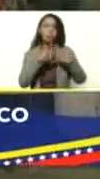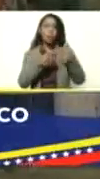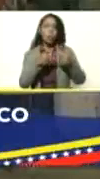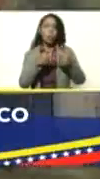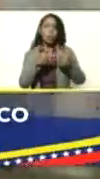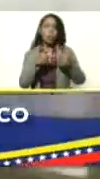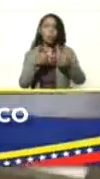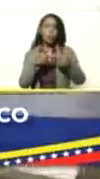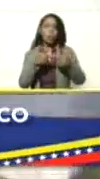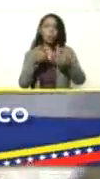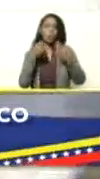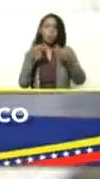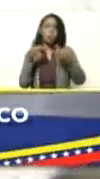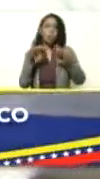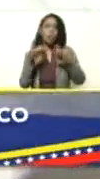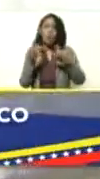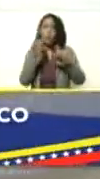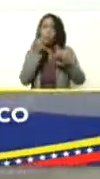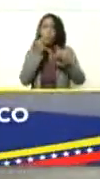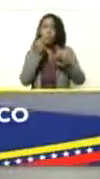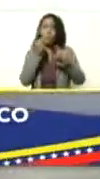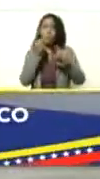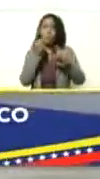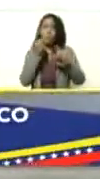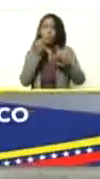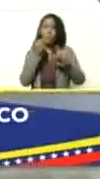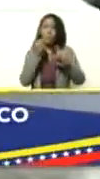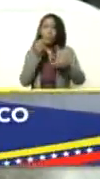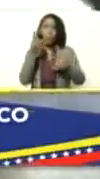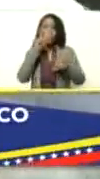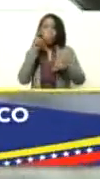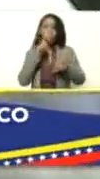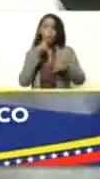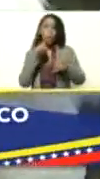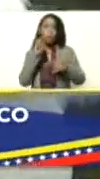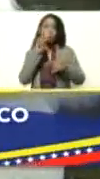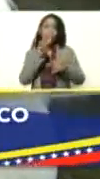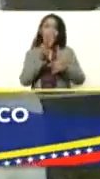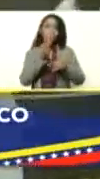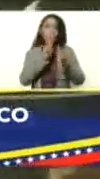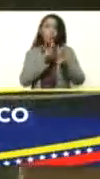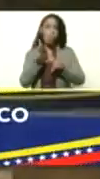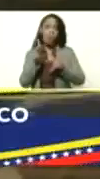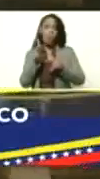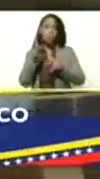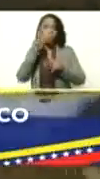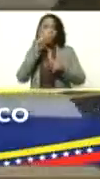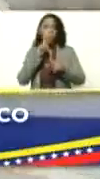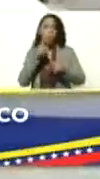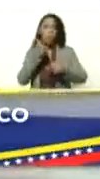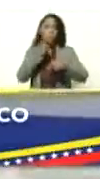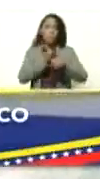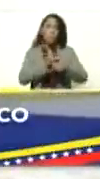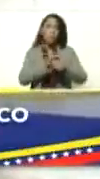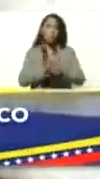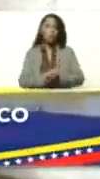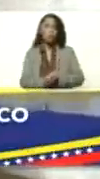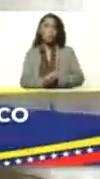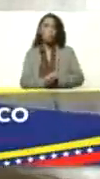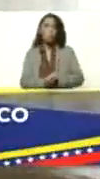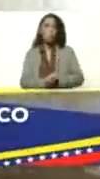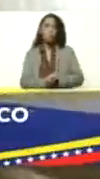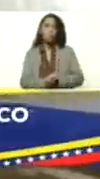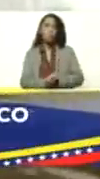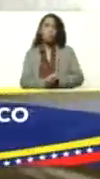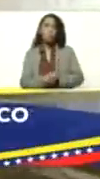monta natural, los producimos por tramplante de embrión. Hemos hecho dos programas de tramplante de embrión, y tenemos